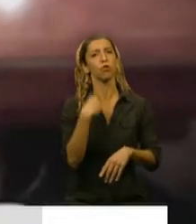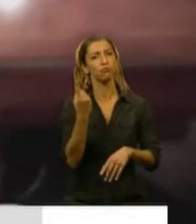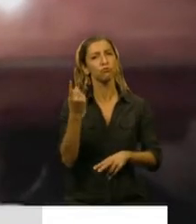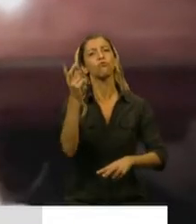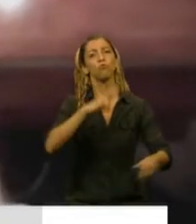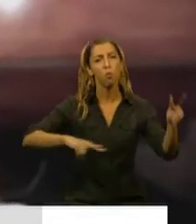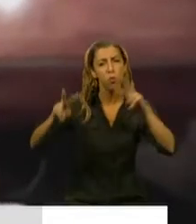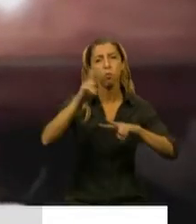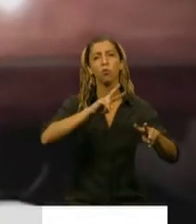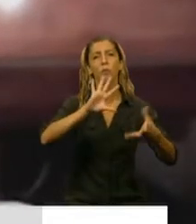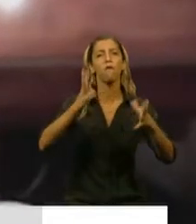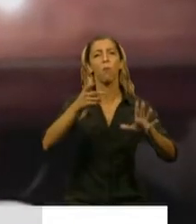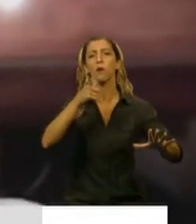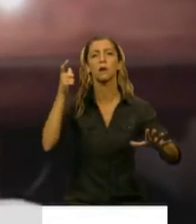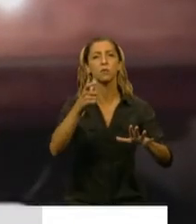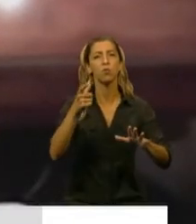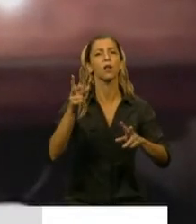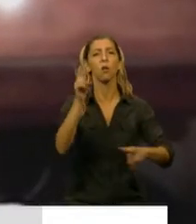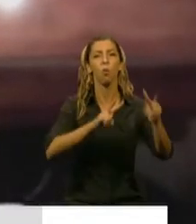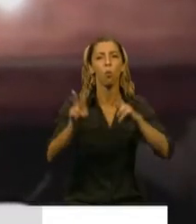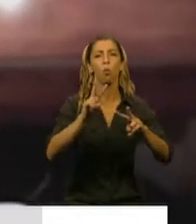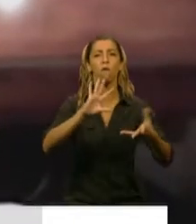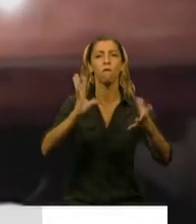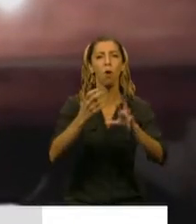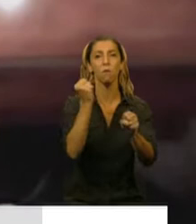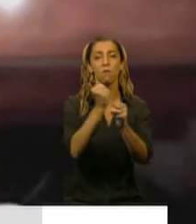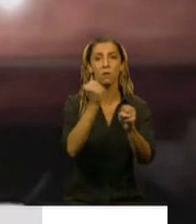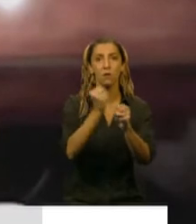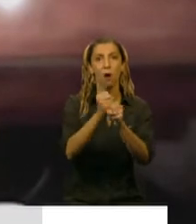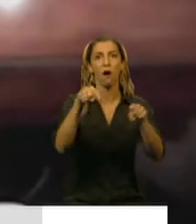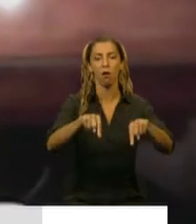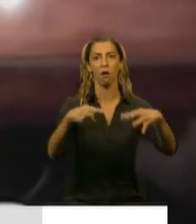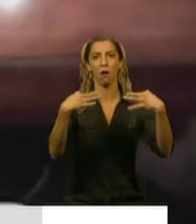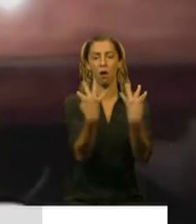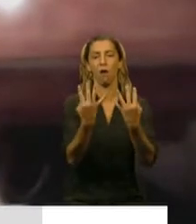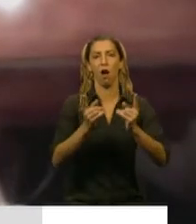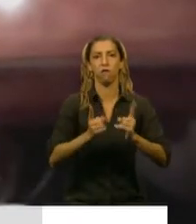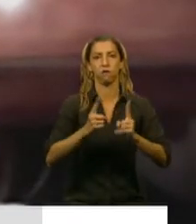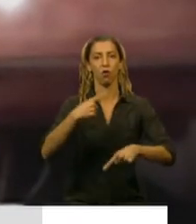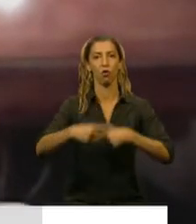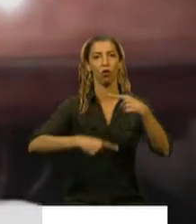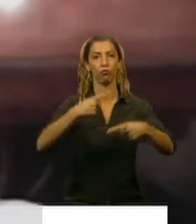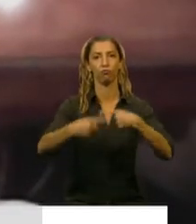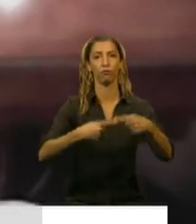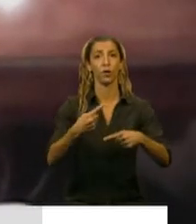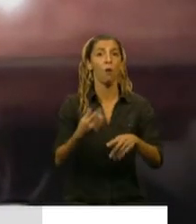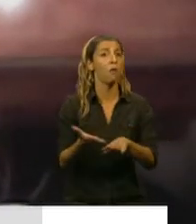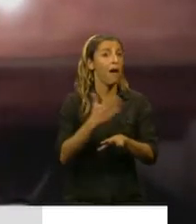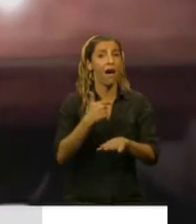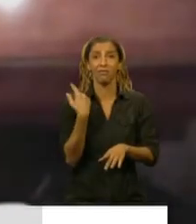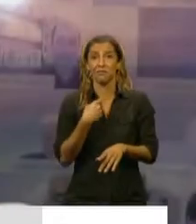hombres y mujeres que trabajan en esta Cámara, apoyándonos ante algo para lo que no estábamos preparados.